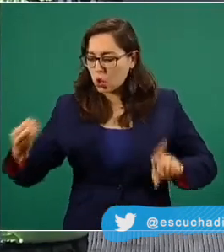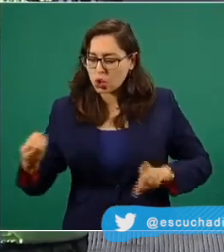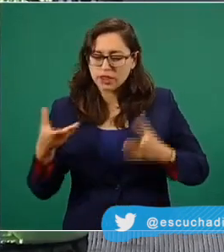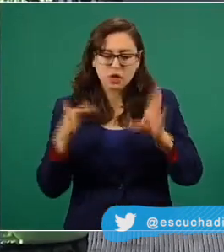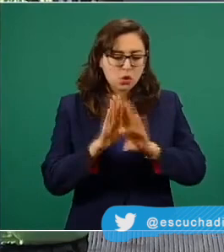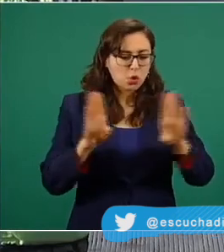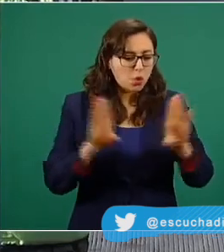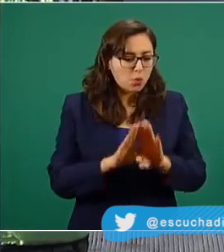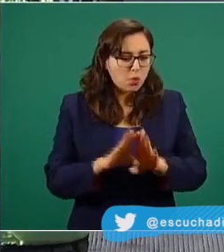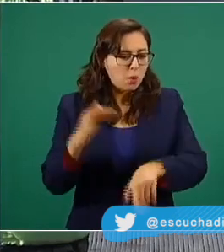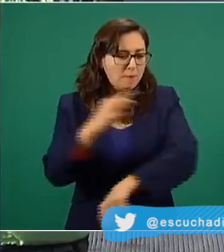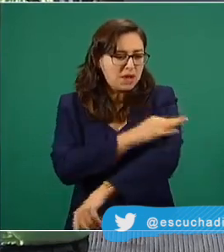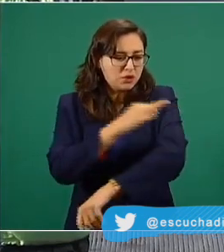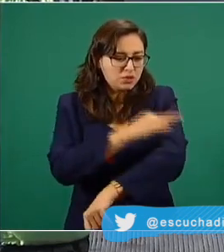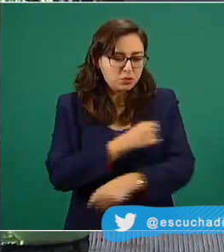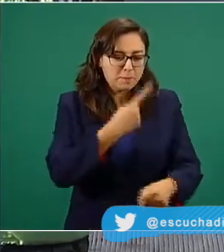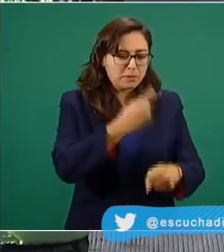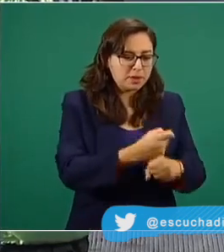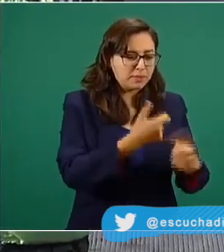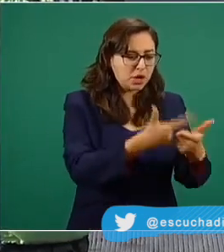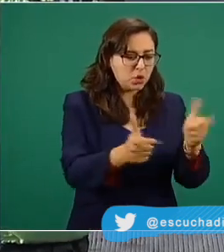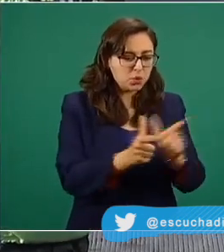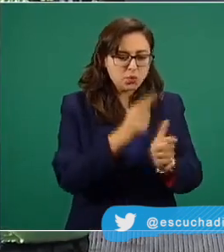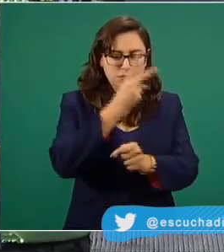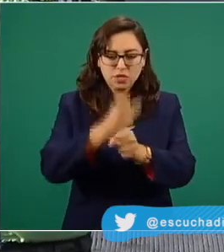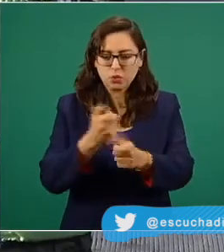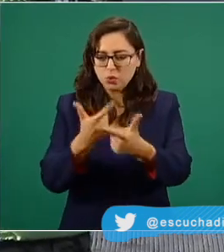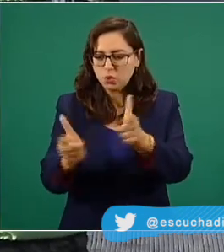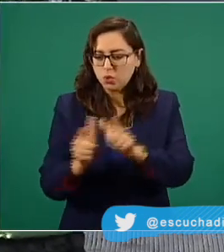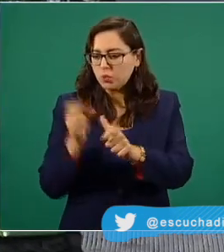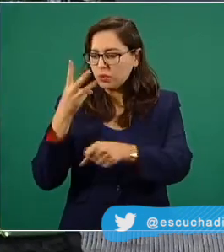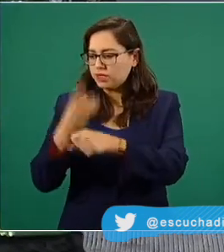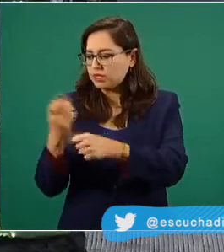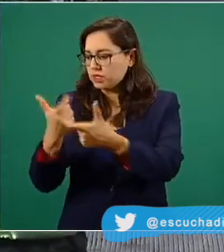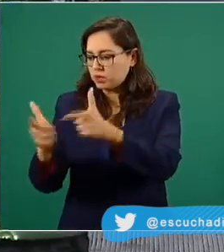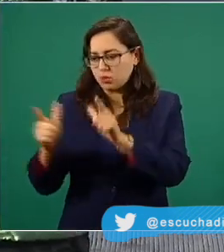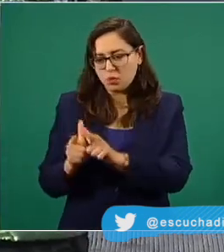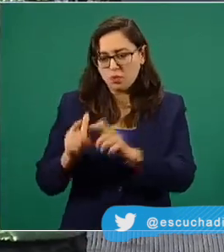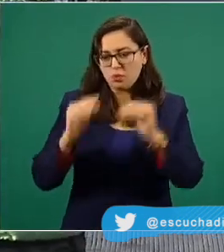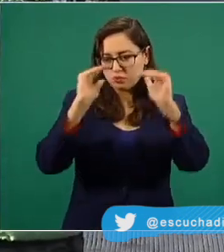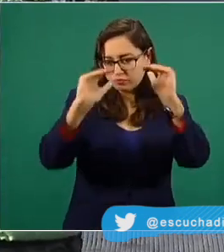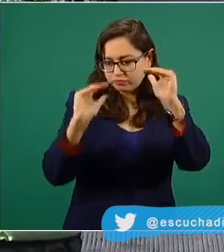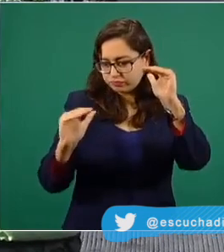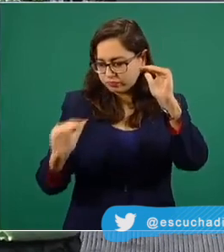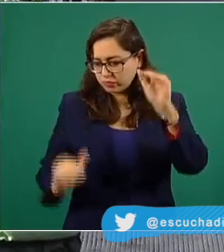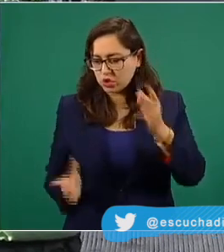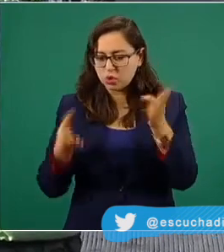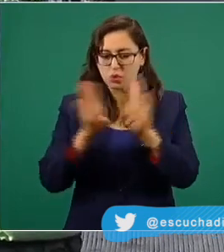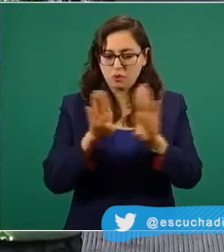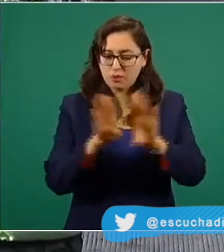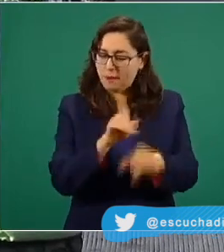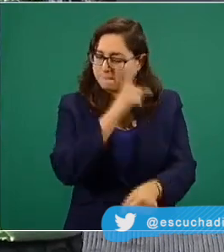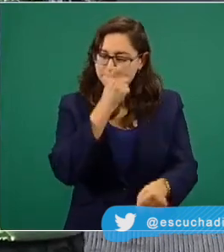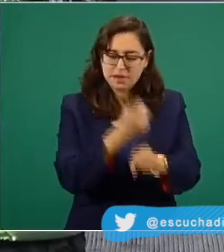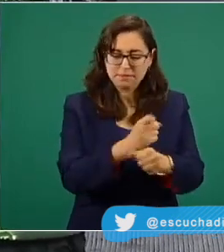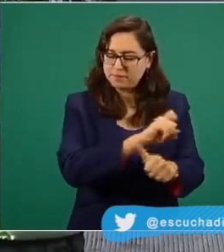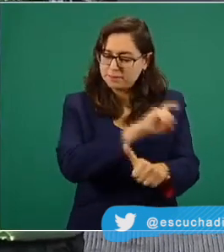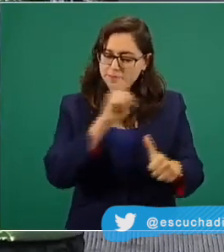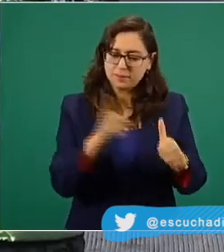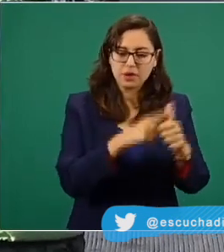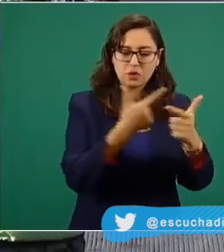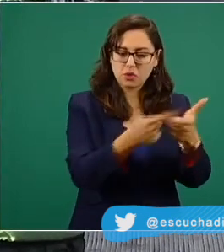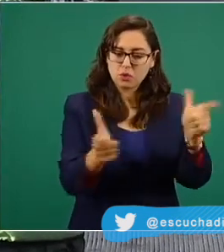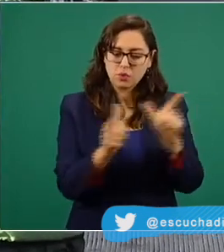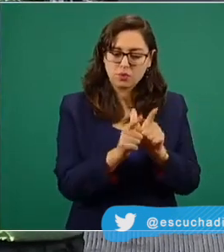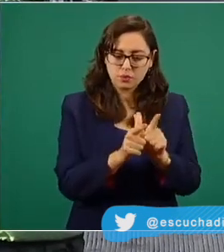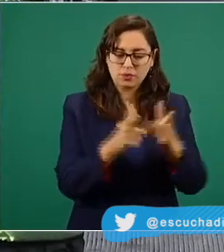vacunarse, considerando en primer lugar a los trabajadores de la salud que están al